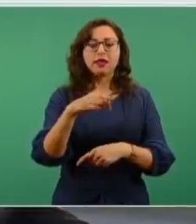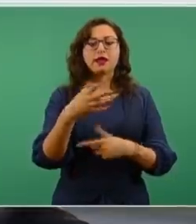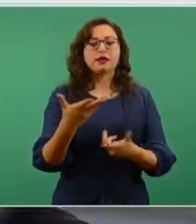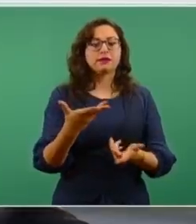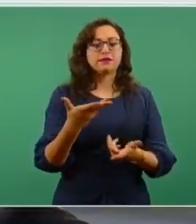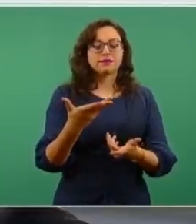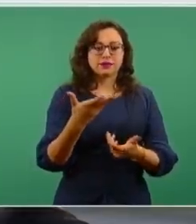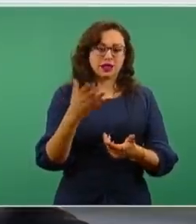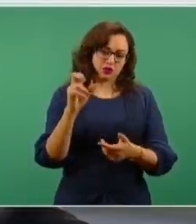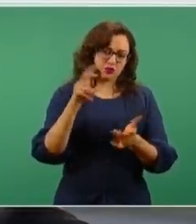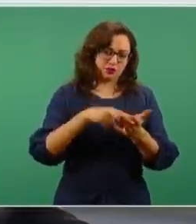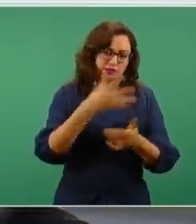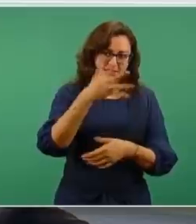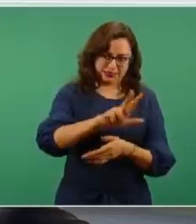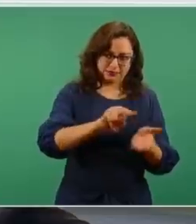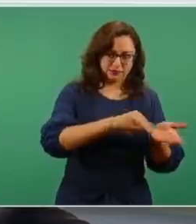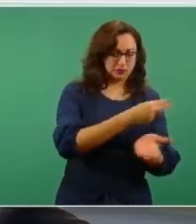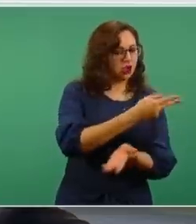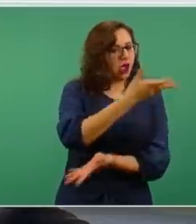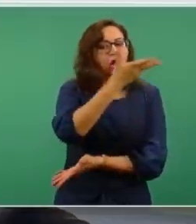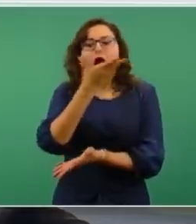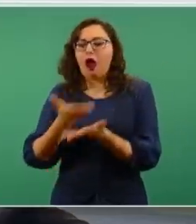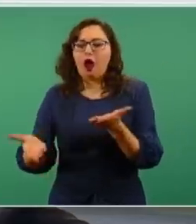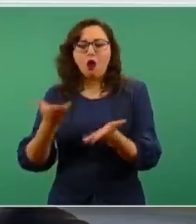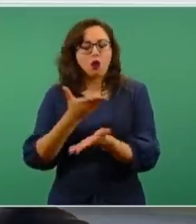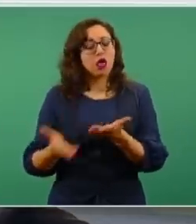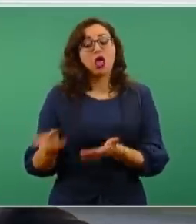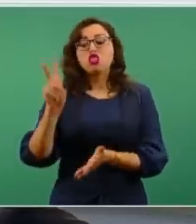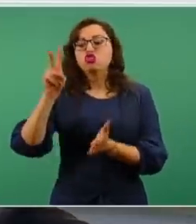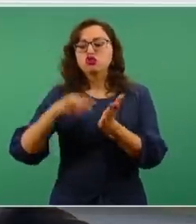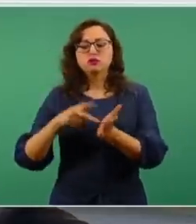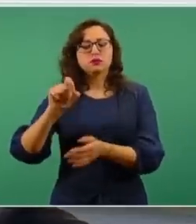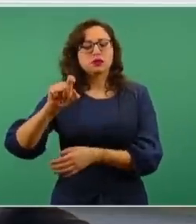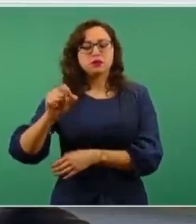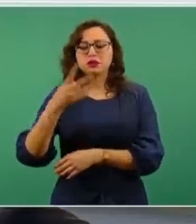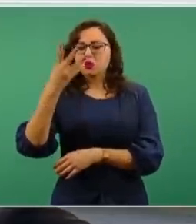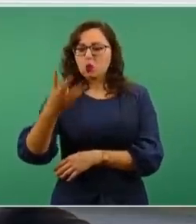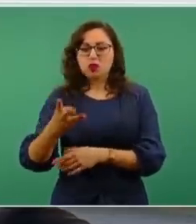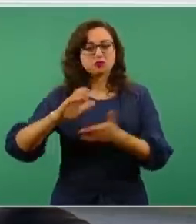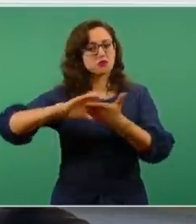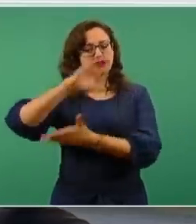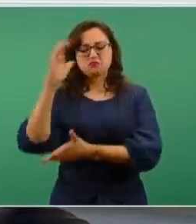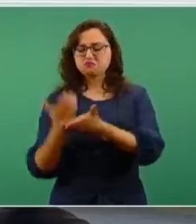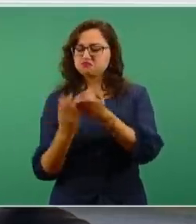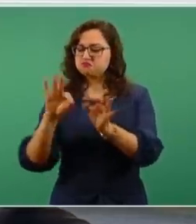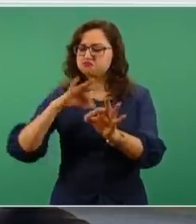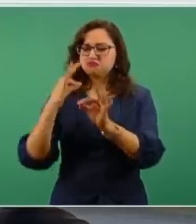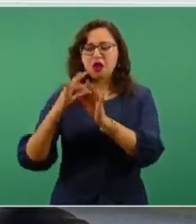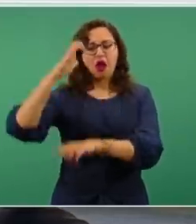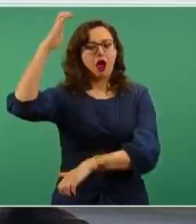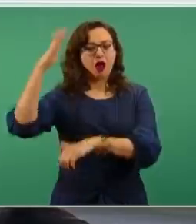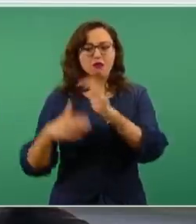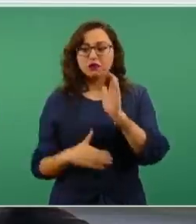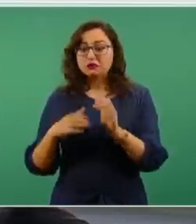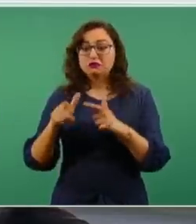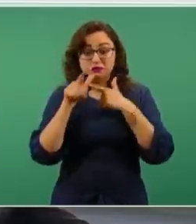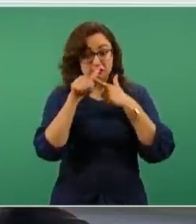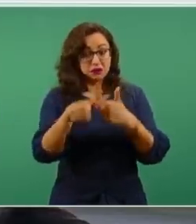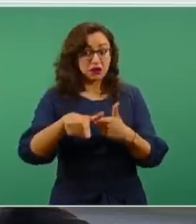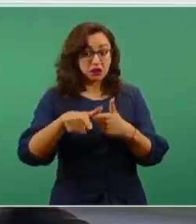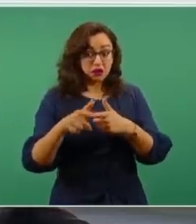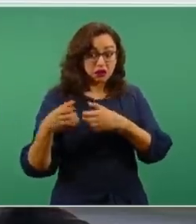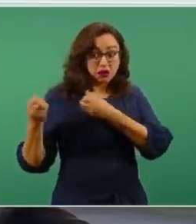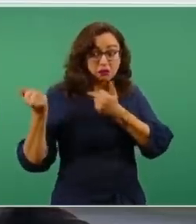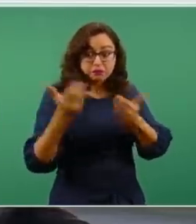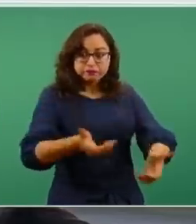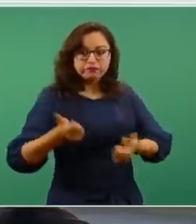el acuerdo? A partir del 2024 no hay obligación de suministro para Pemex, quedamos libres.